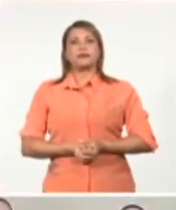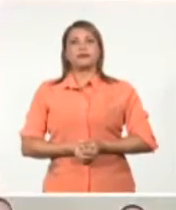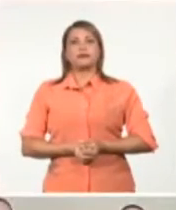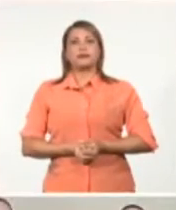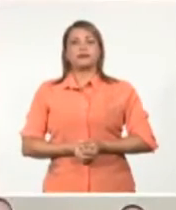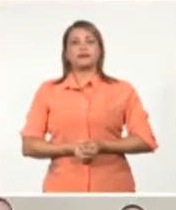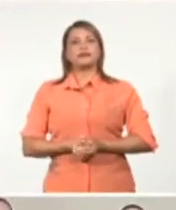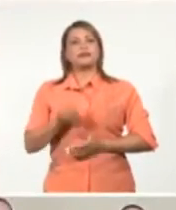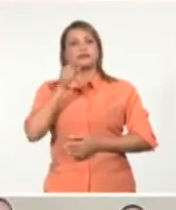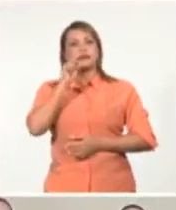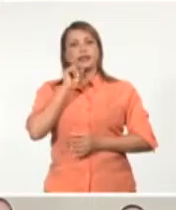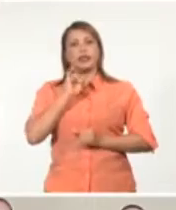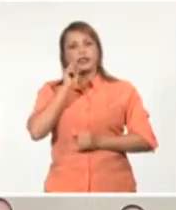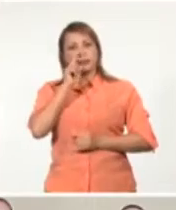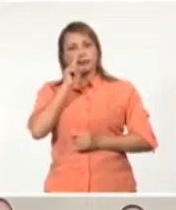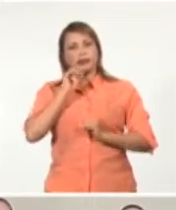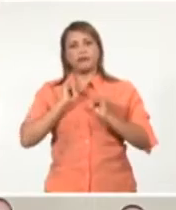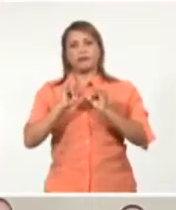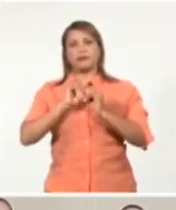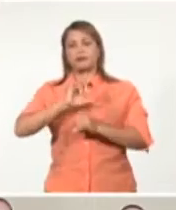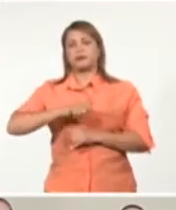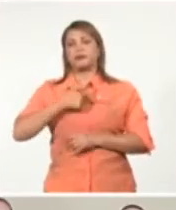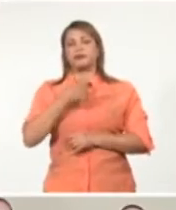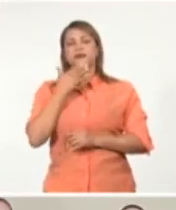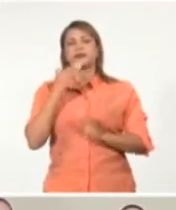Con esta información concluyen las culturales. Muy buenas tardes.